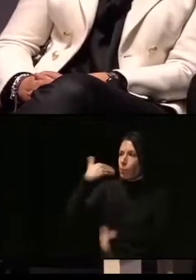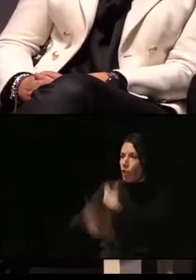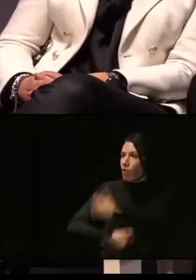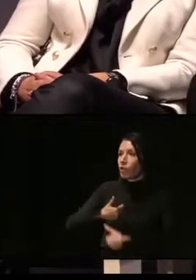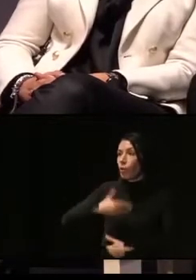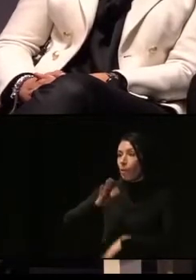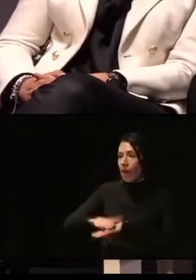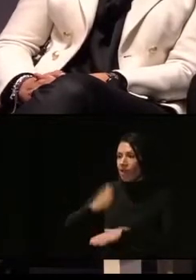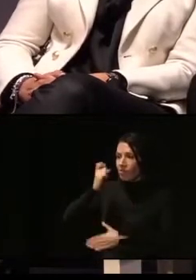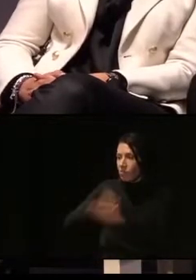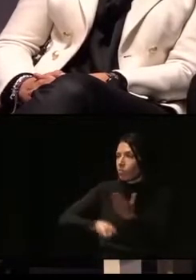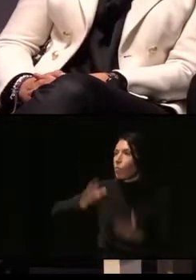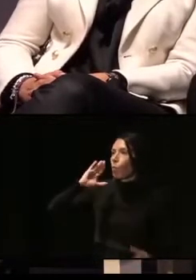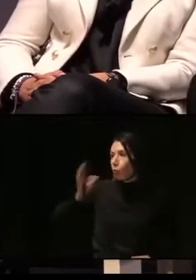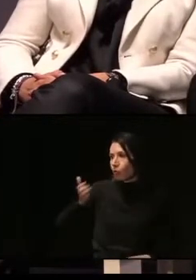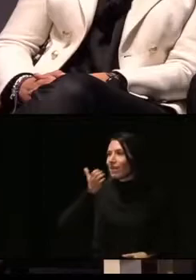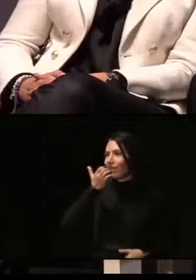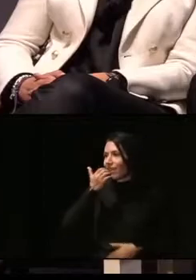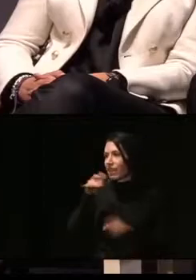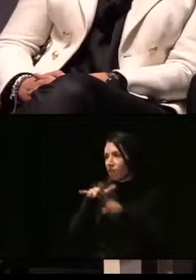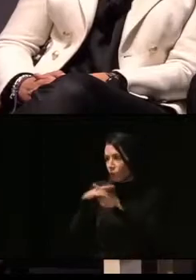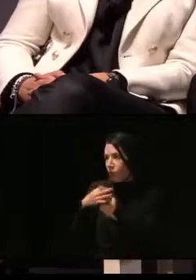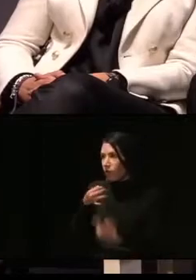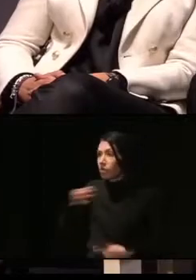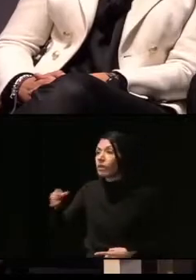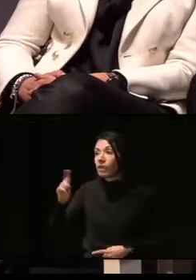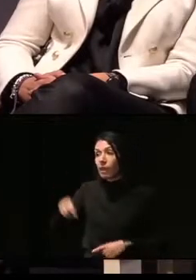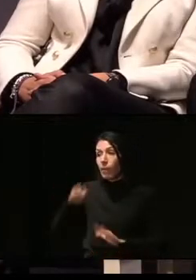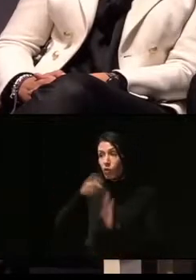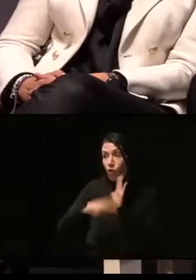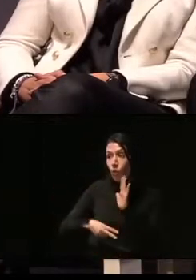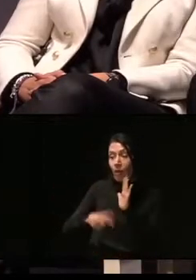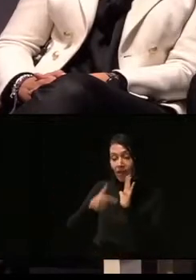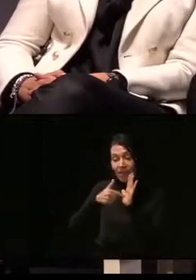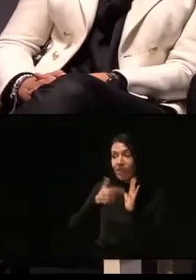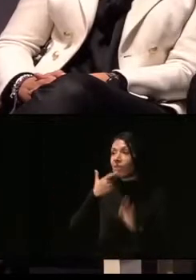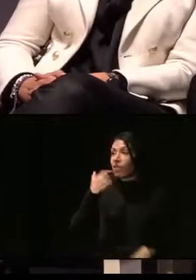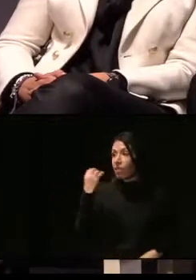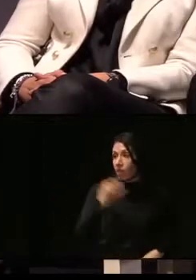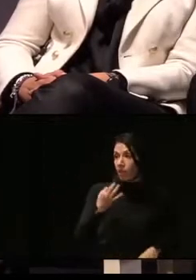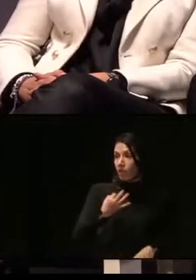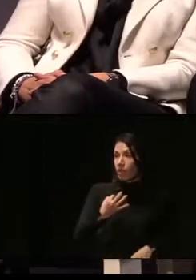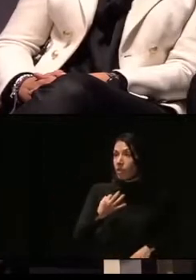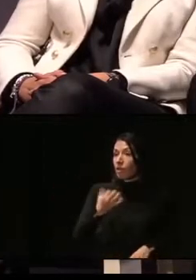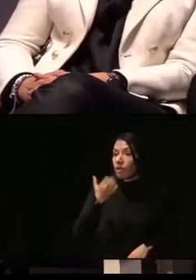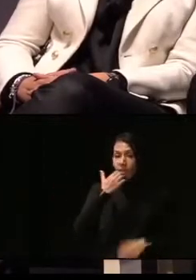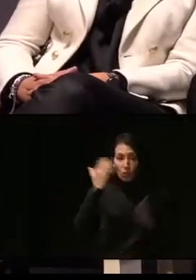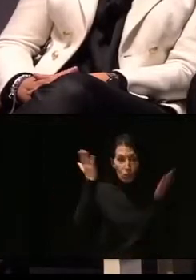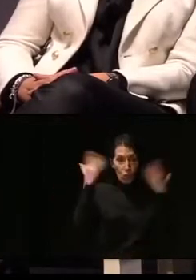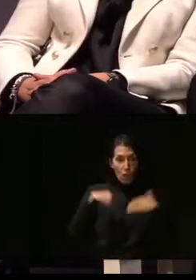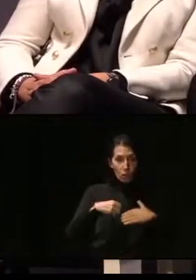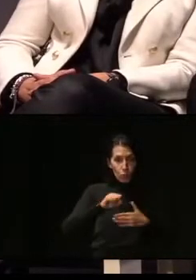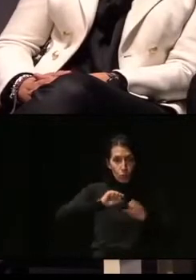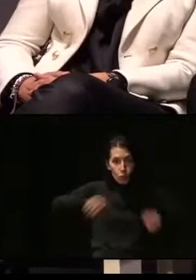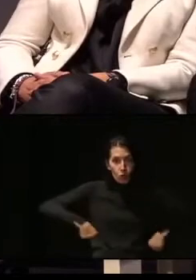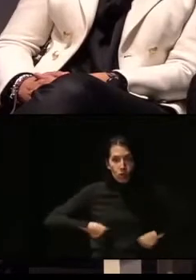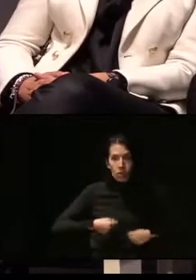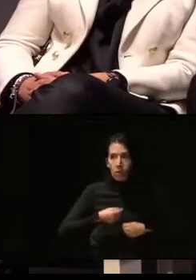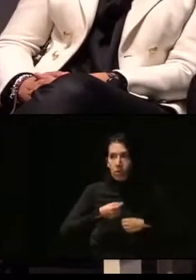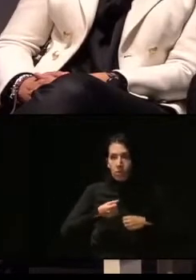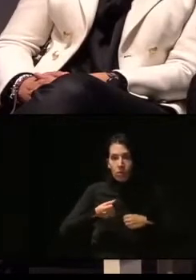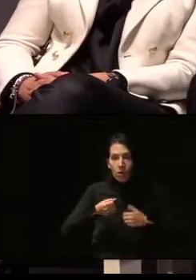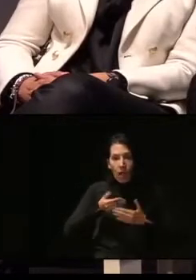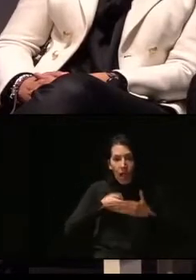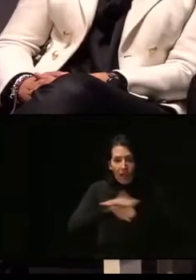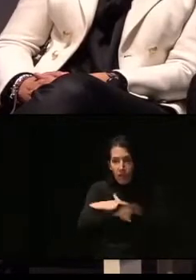sancionador, si fuera ese el caso, porque también la norma recoge que las ausencias en accesibilidad tienen